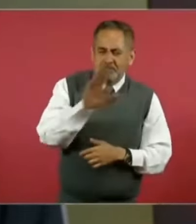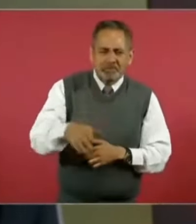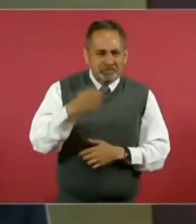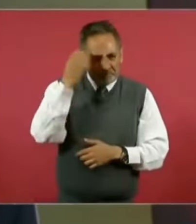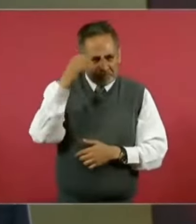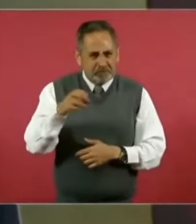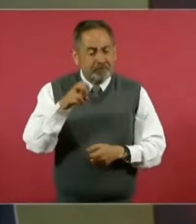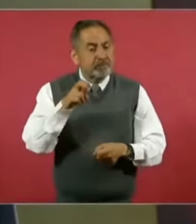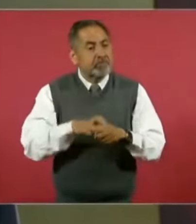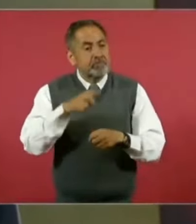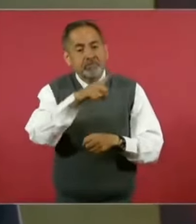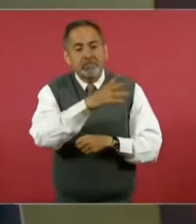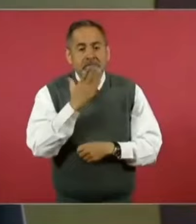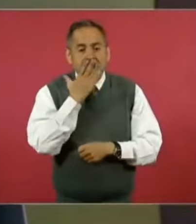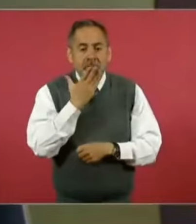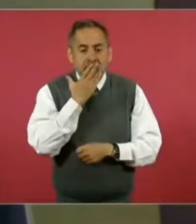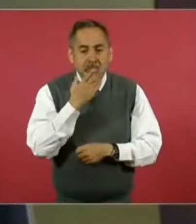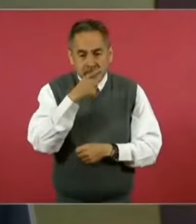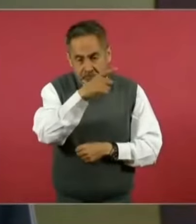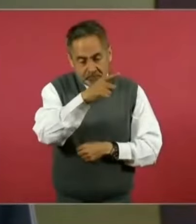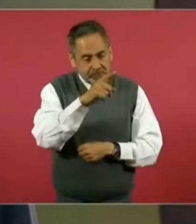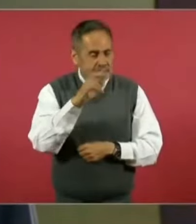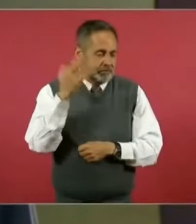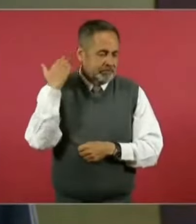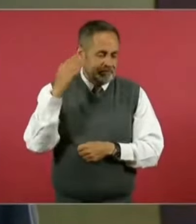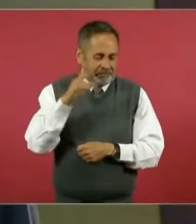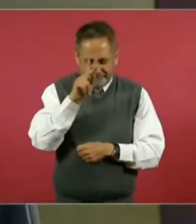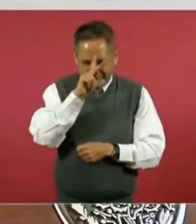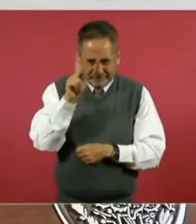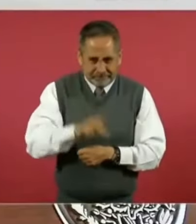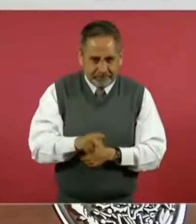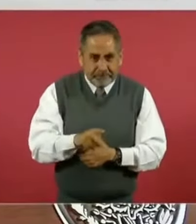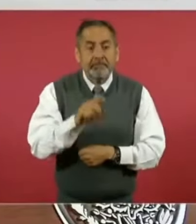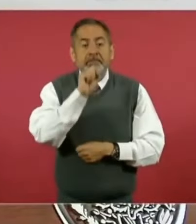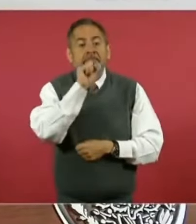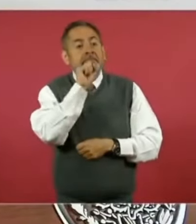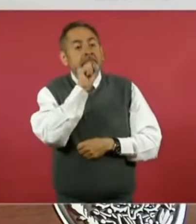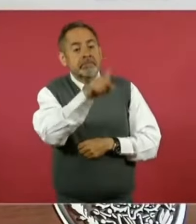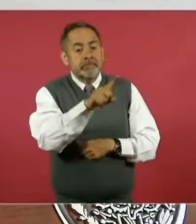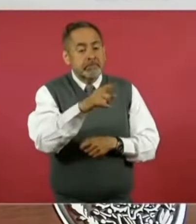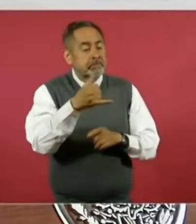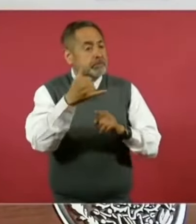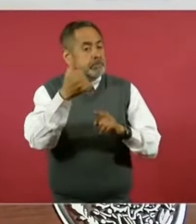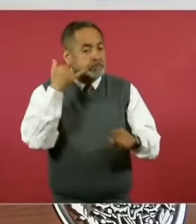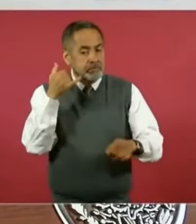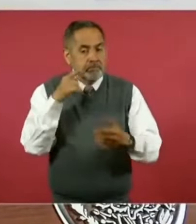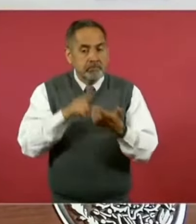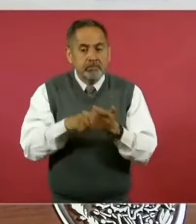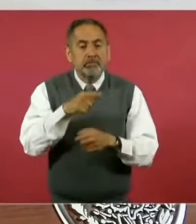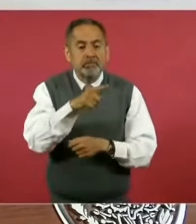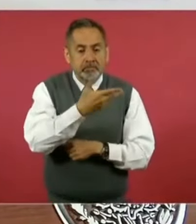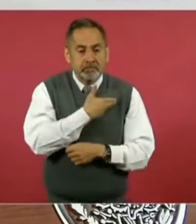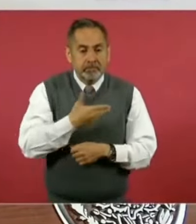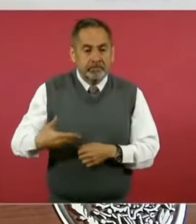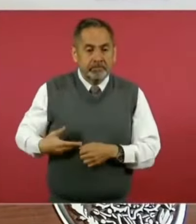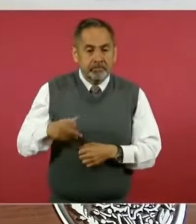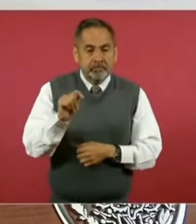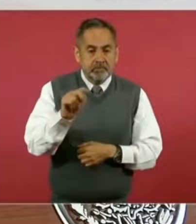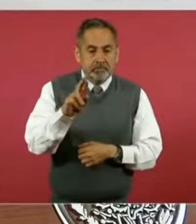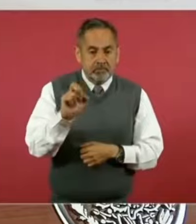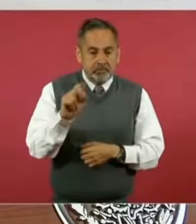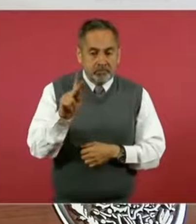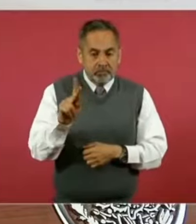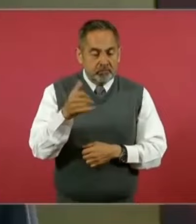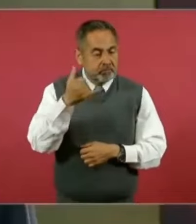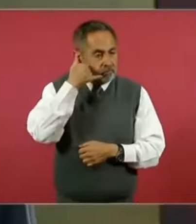Sonora, también me habló por teléfono el presidente Trump para decirme